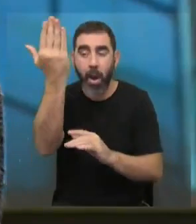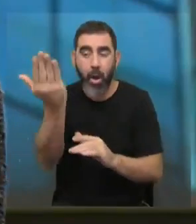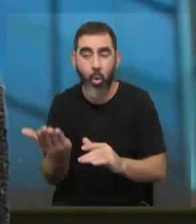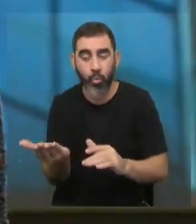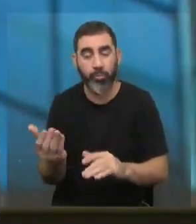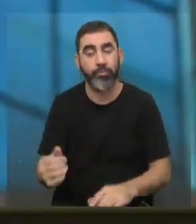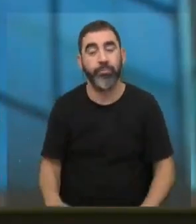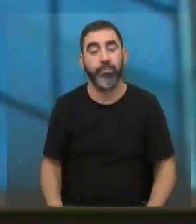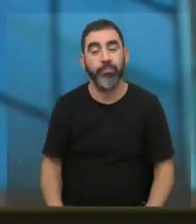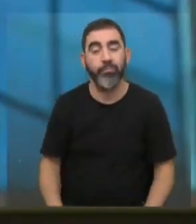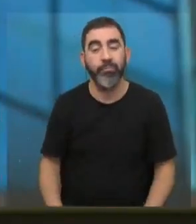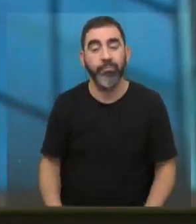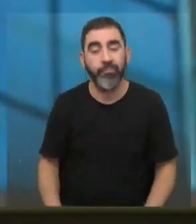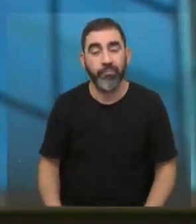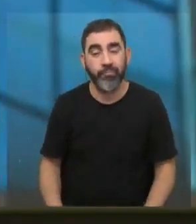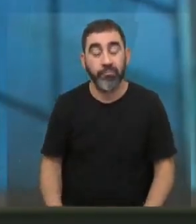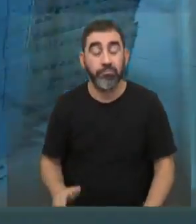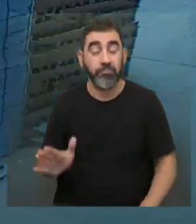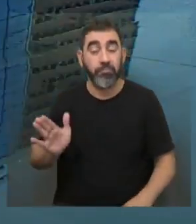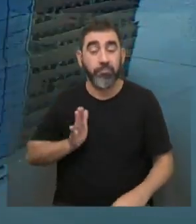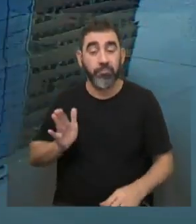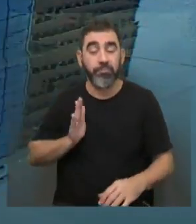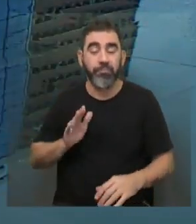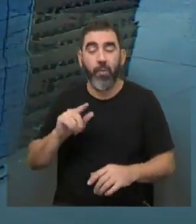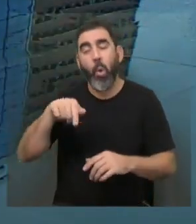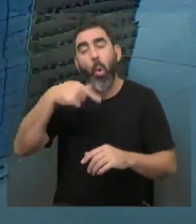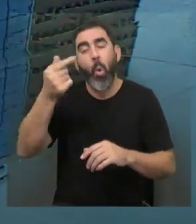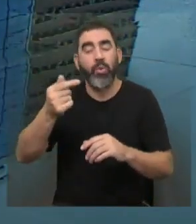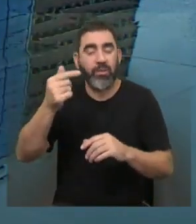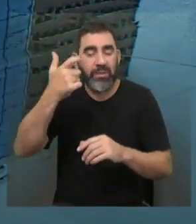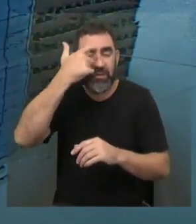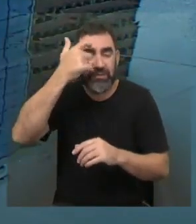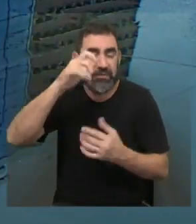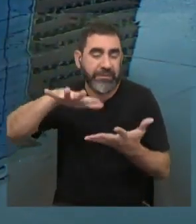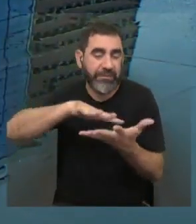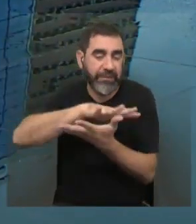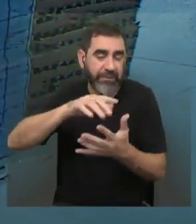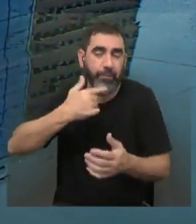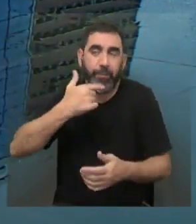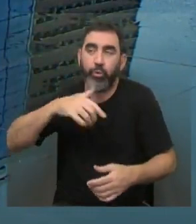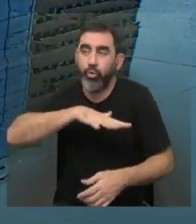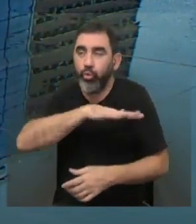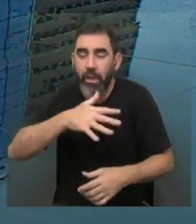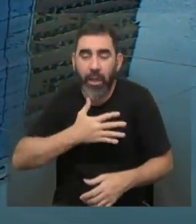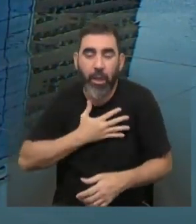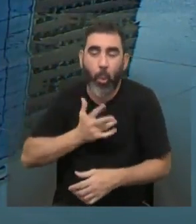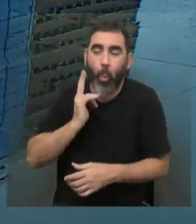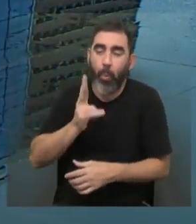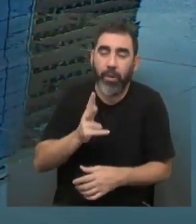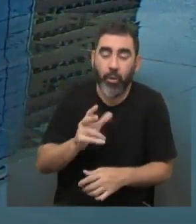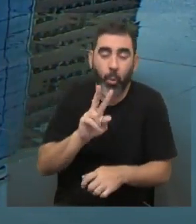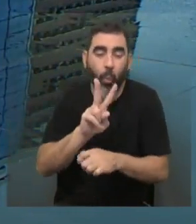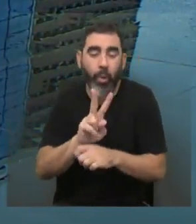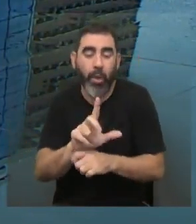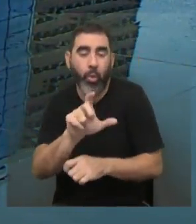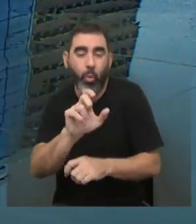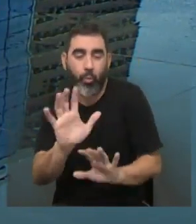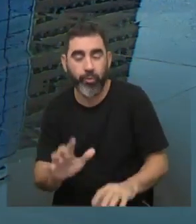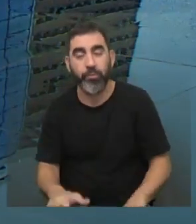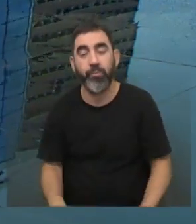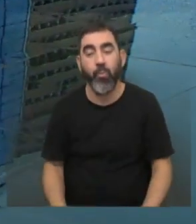masculino, y entonces los femeninos se asocian a otro tipo de sectores más sociales, humanísticos y de cuidados, obviamente.